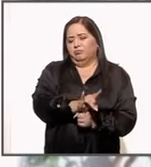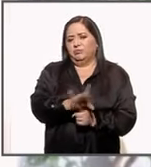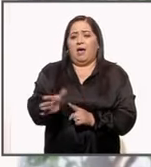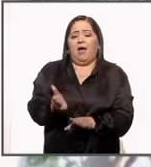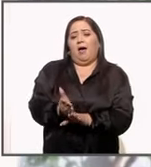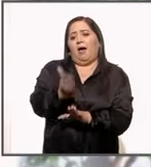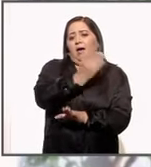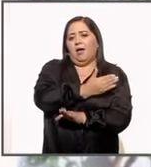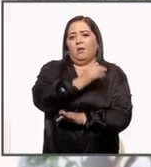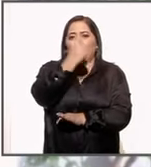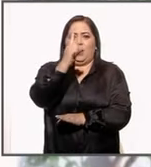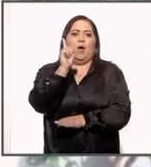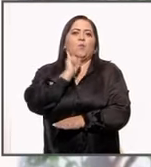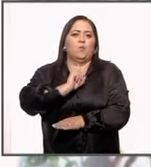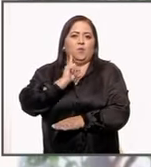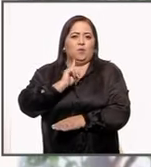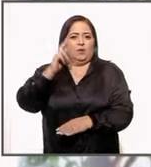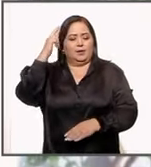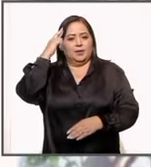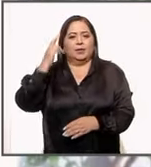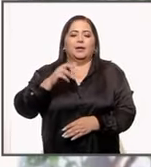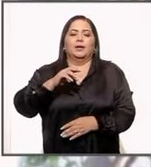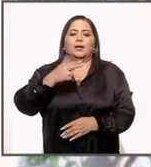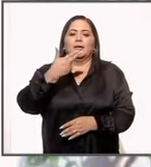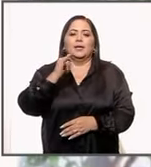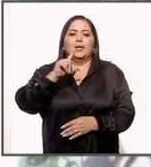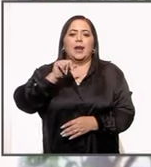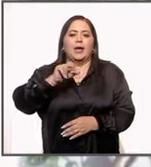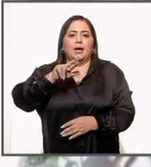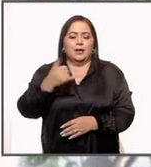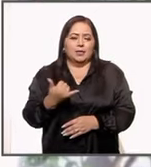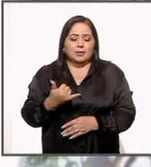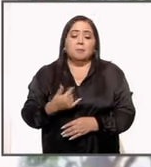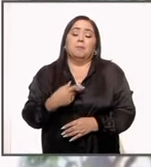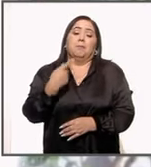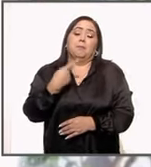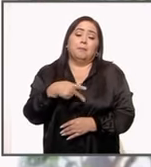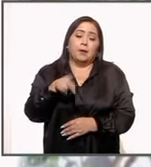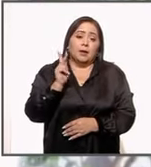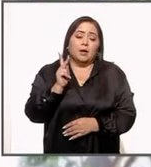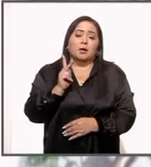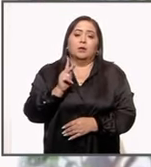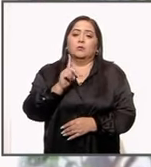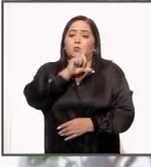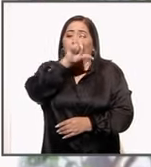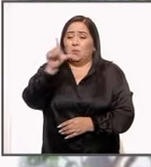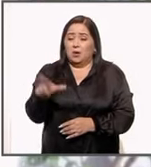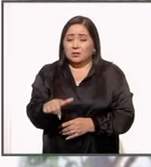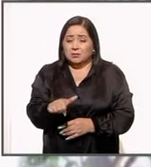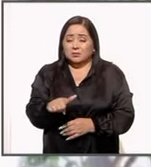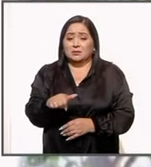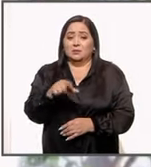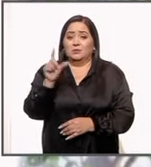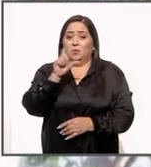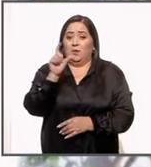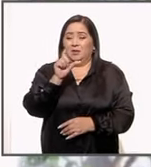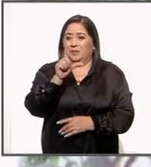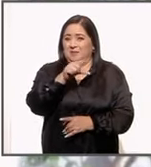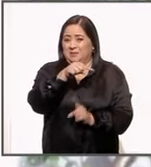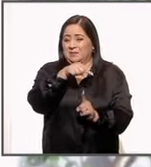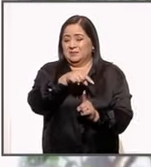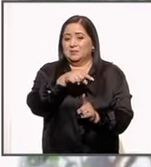antes a otra mujer, a Hillary Clinton. Sin embargo, pocas horas después de su destape,